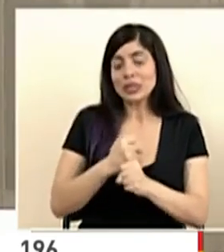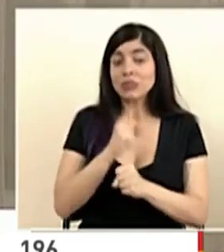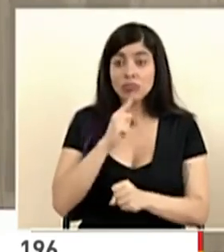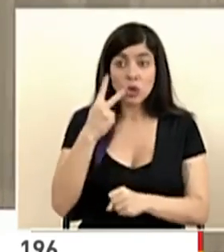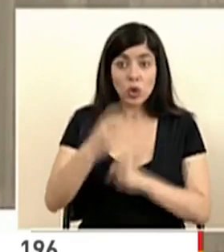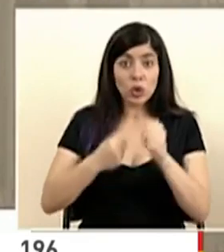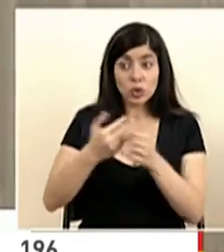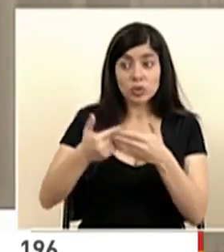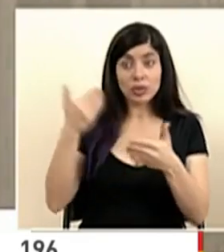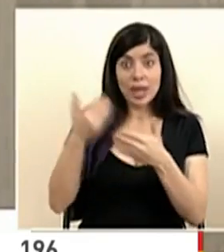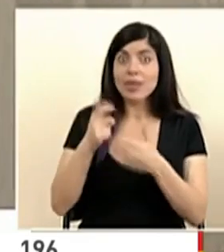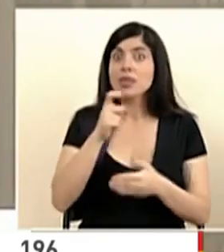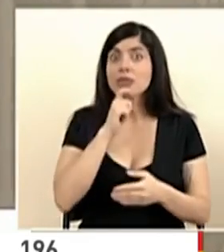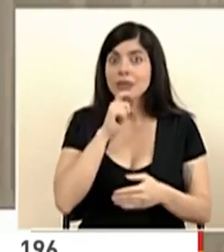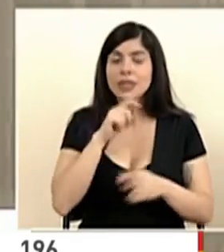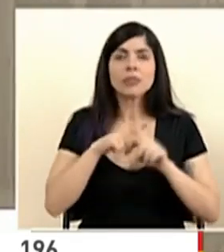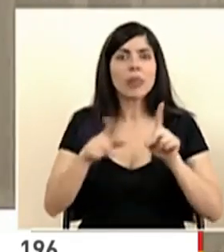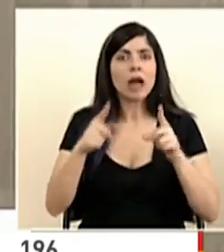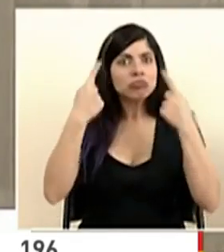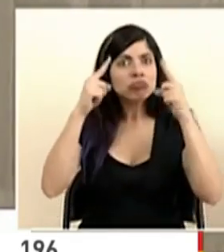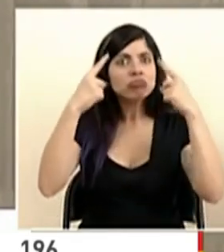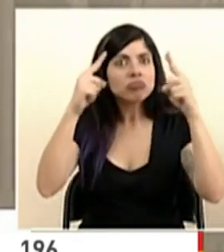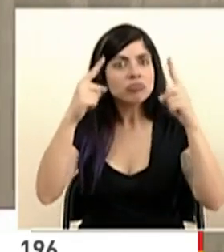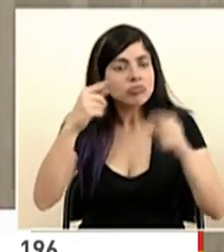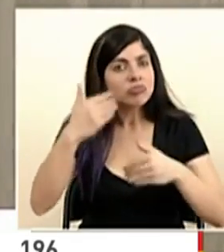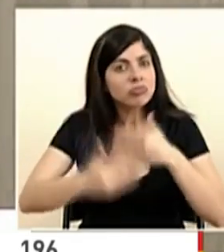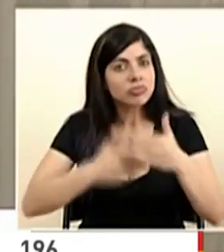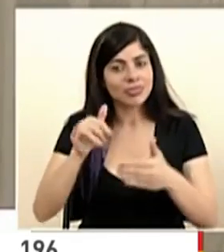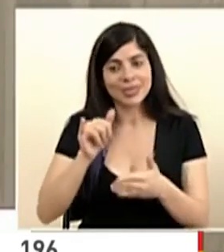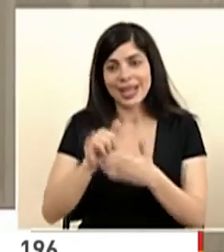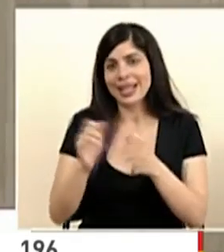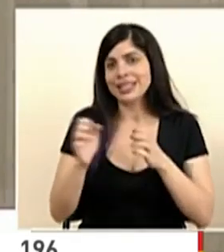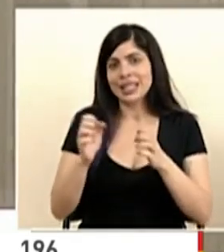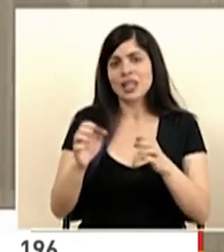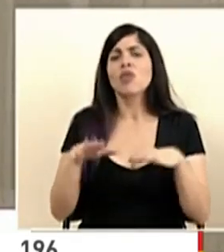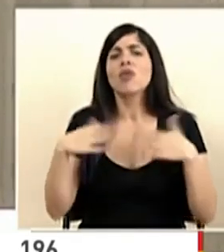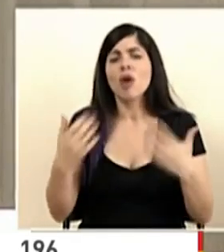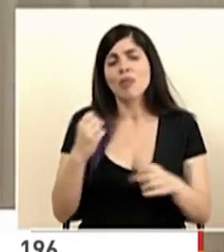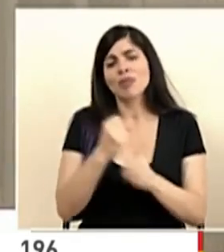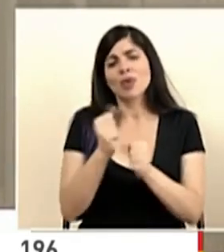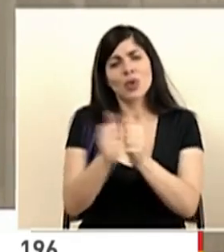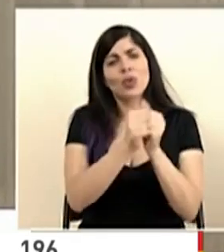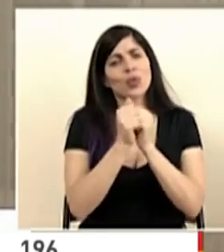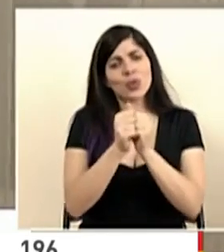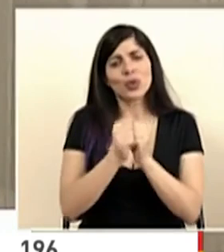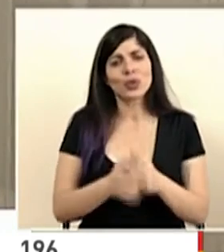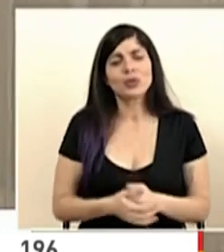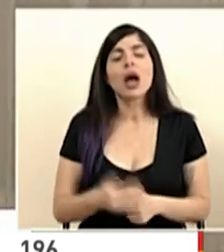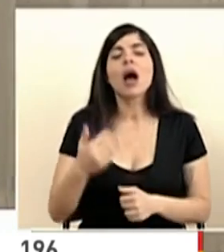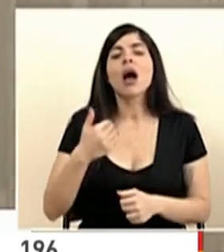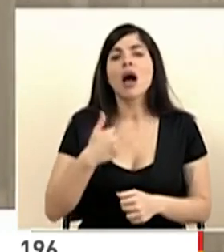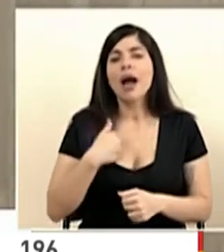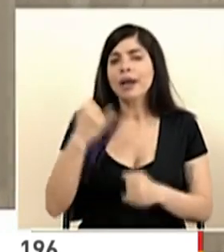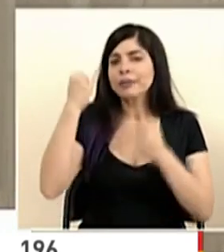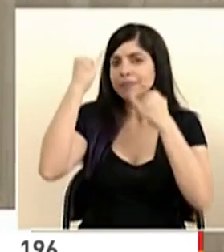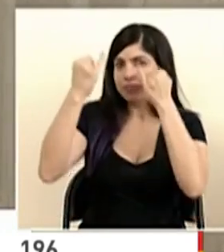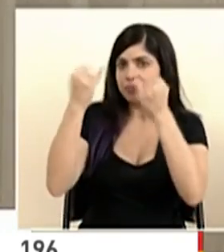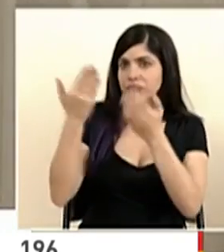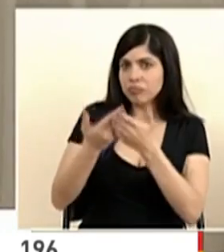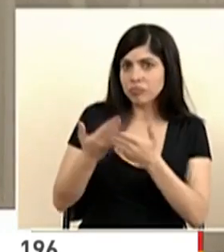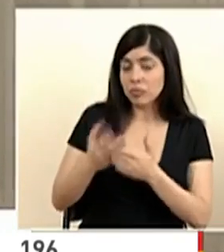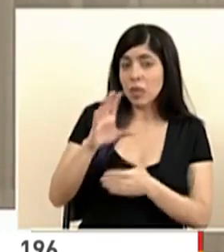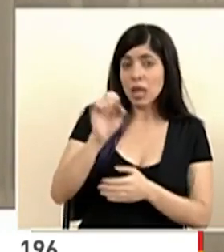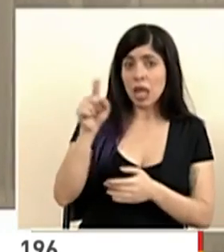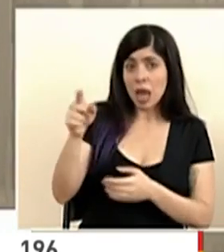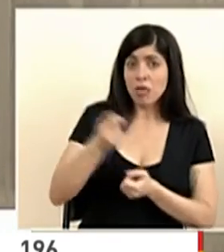difíciles y no obstante hemos salido adelante. Esa es la estrategia, trabajar juntos y juntas. Hay una serie de ideas, la Caja